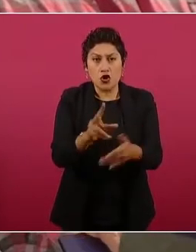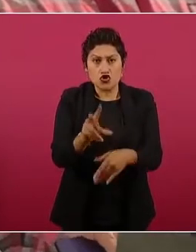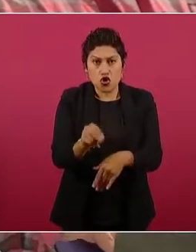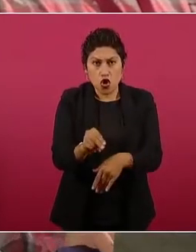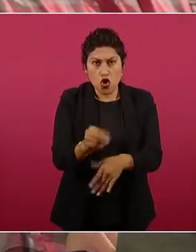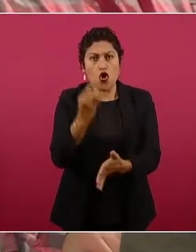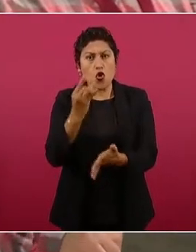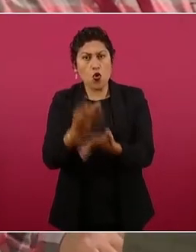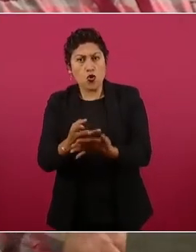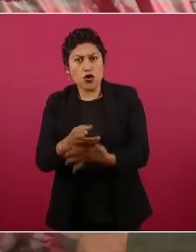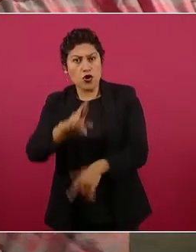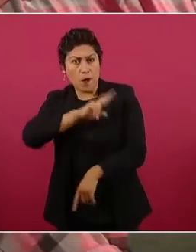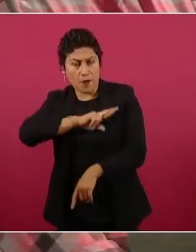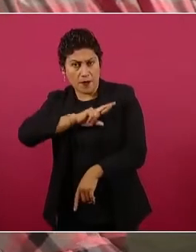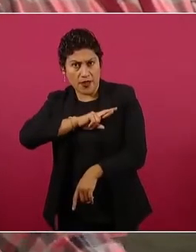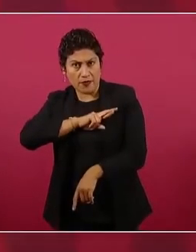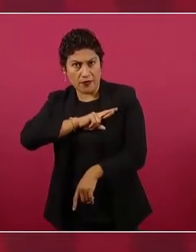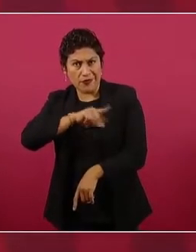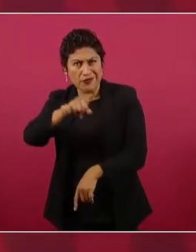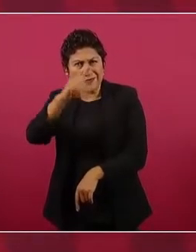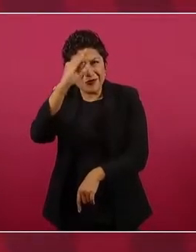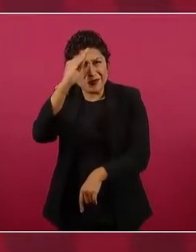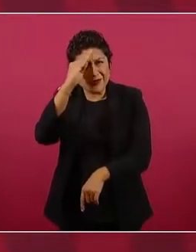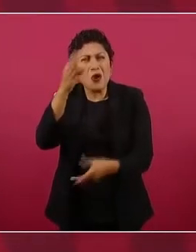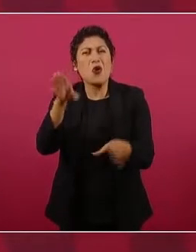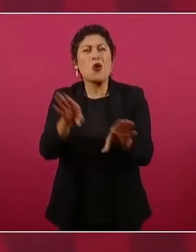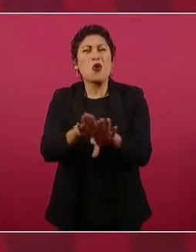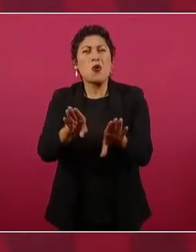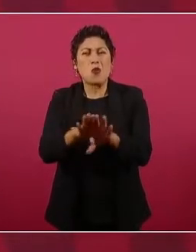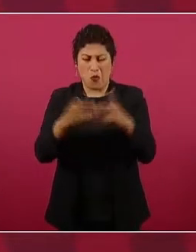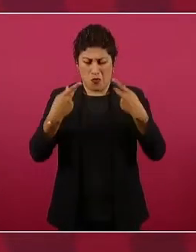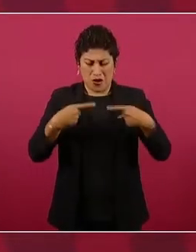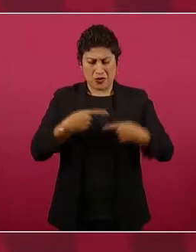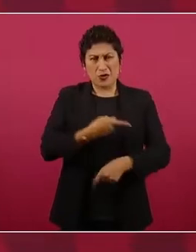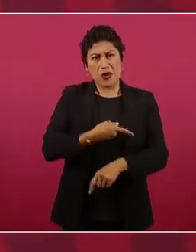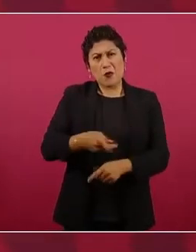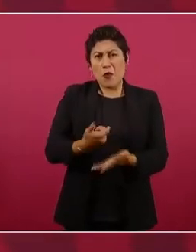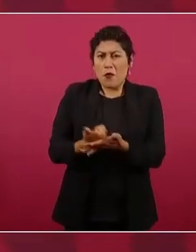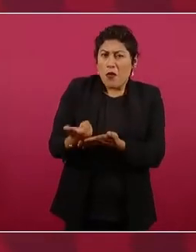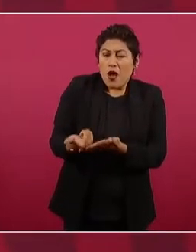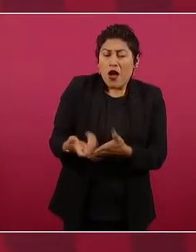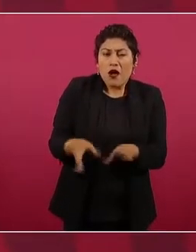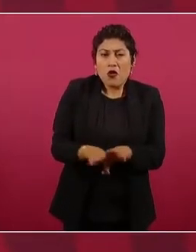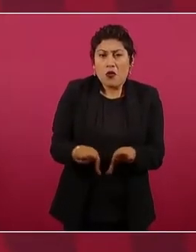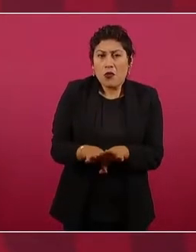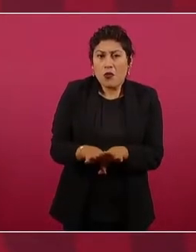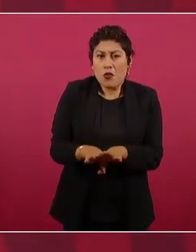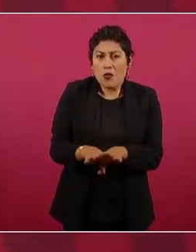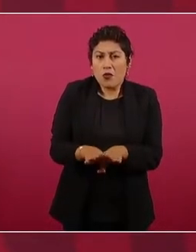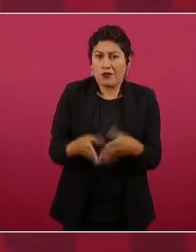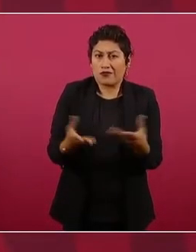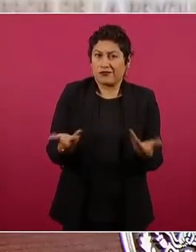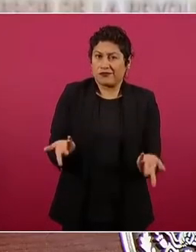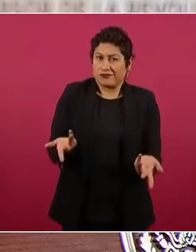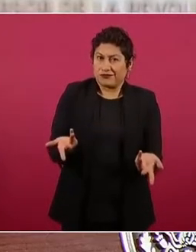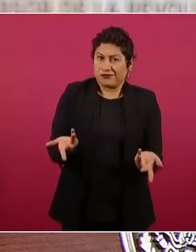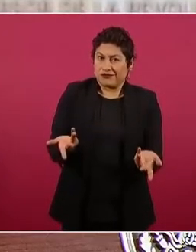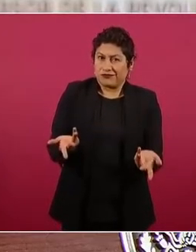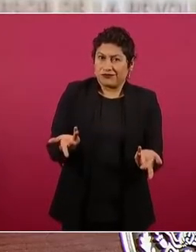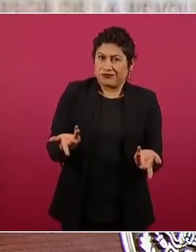iba a financiar la gente pobre la instalación